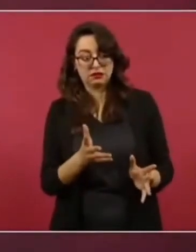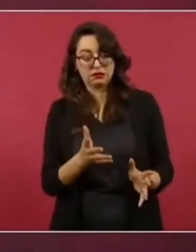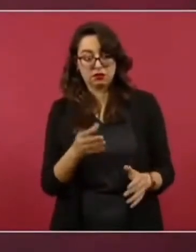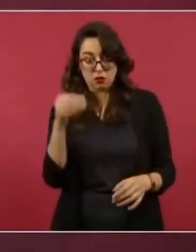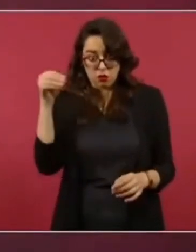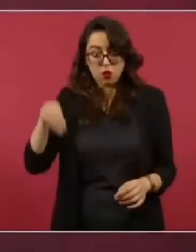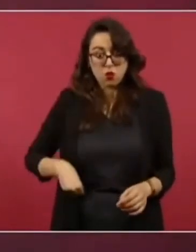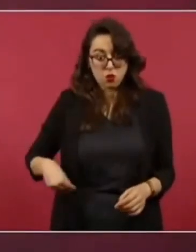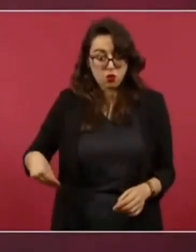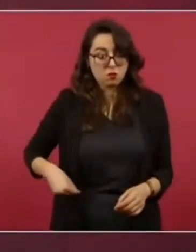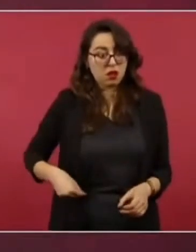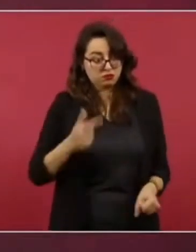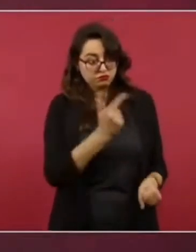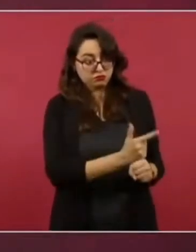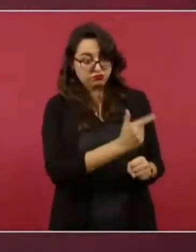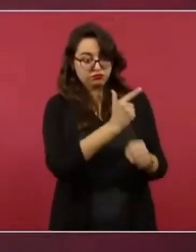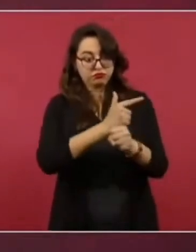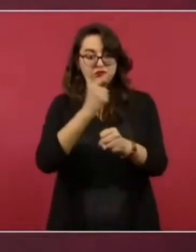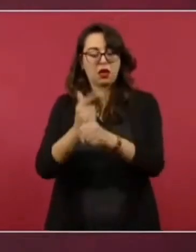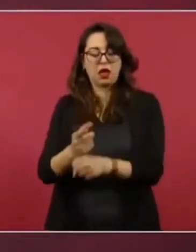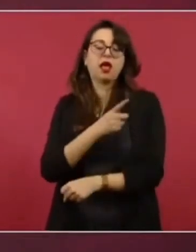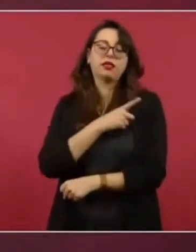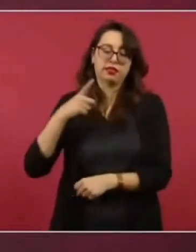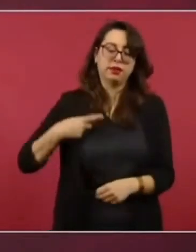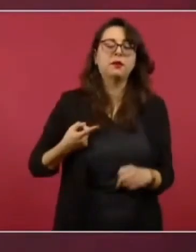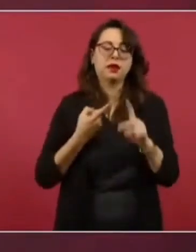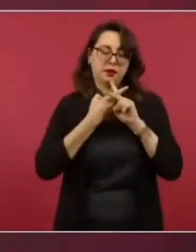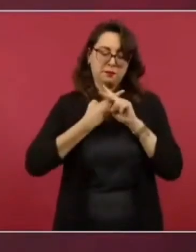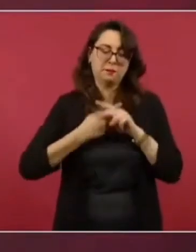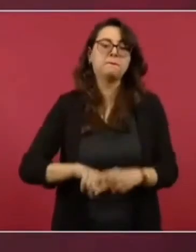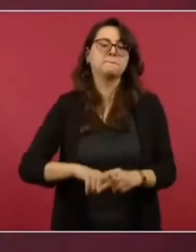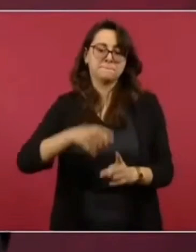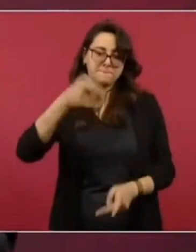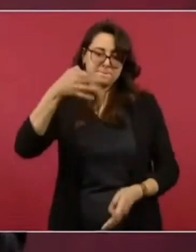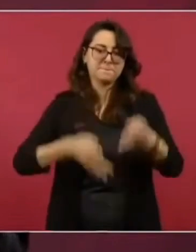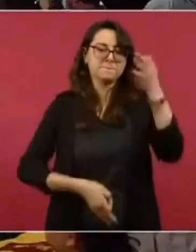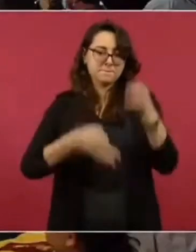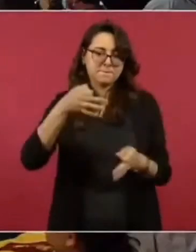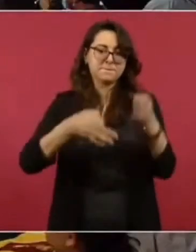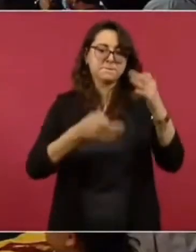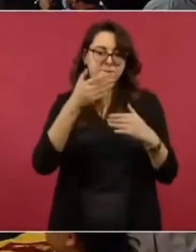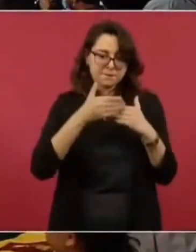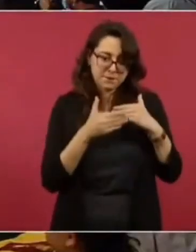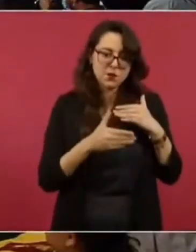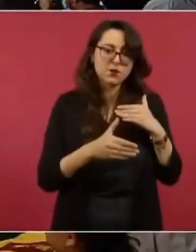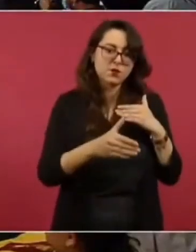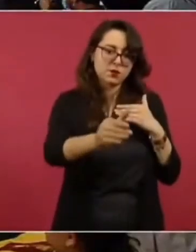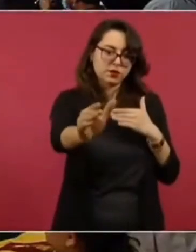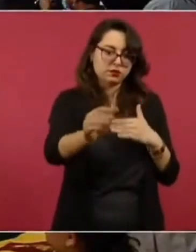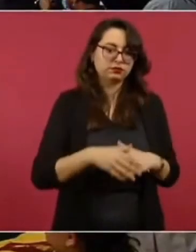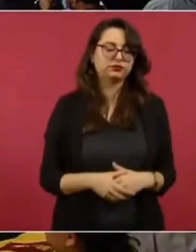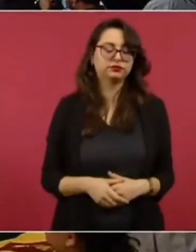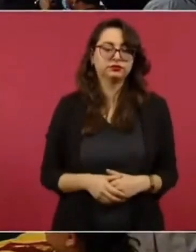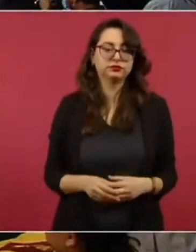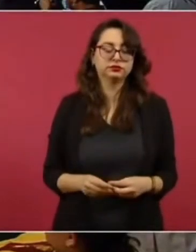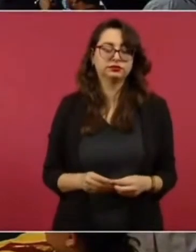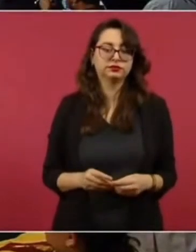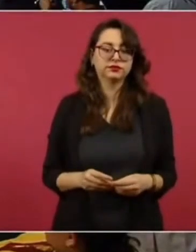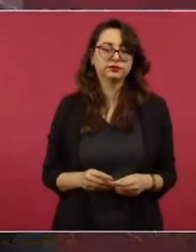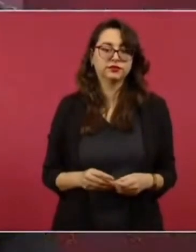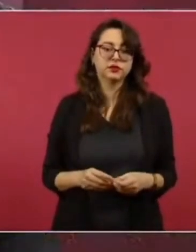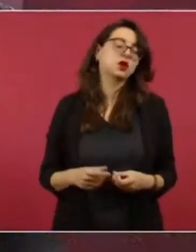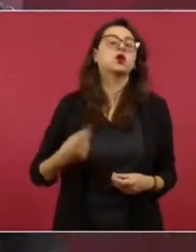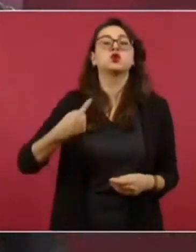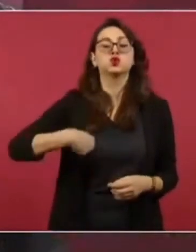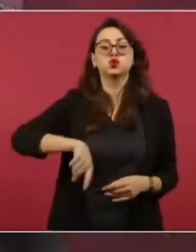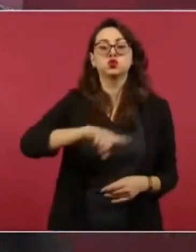quién o quienes resulten ser responsables de los hechos. Sí le digo que nuestra posición